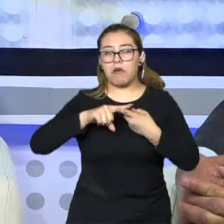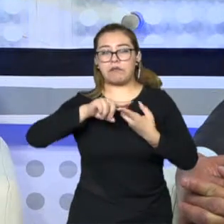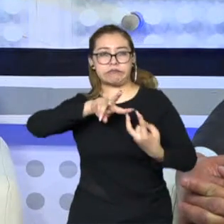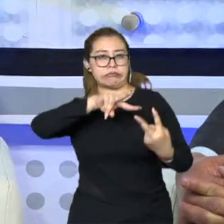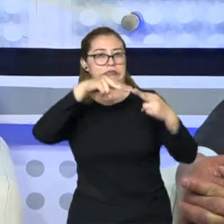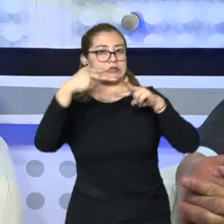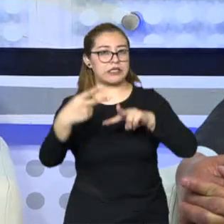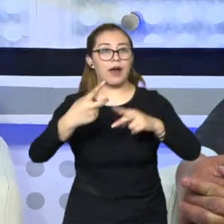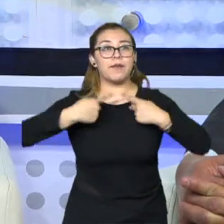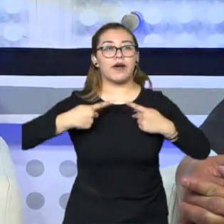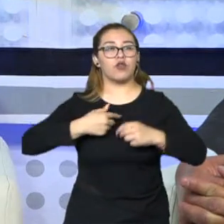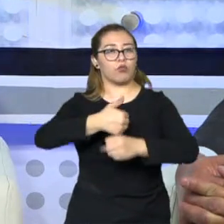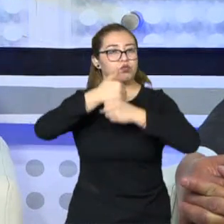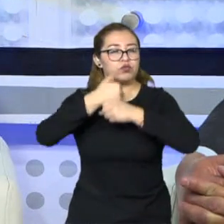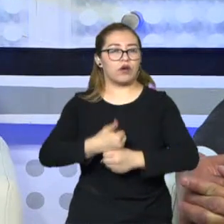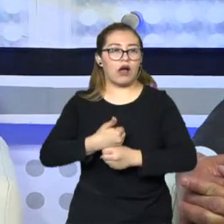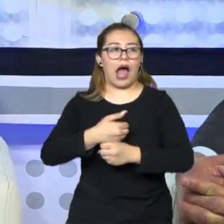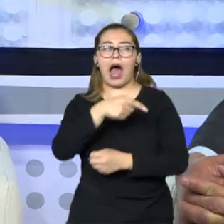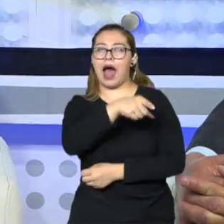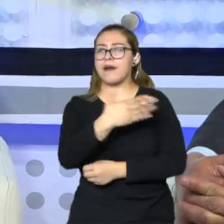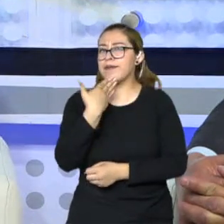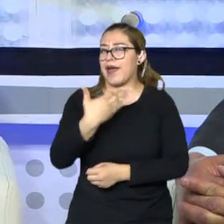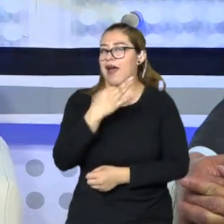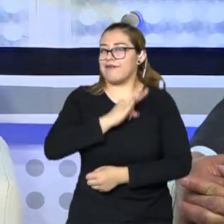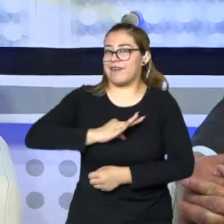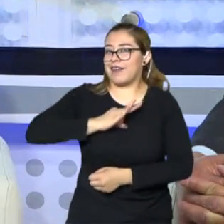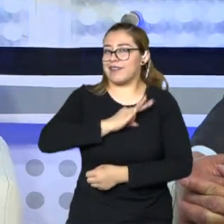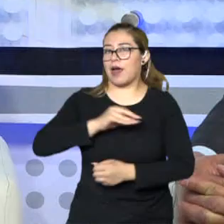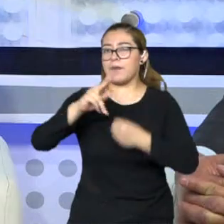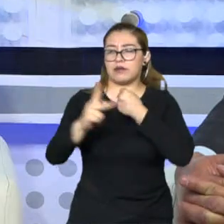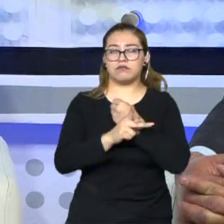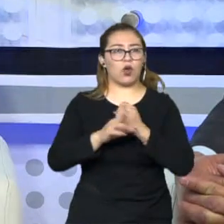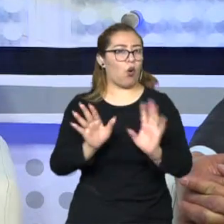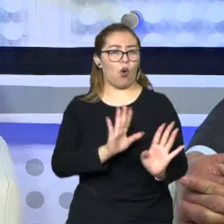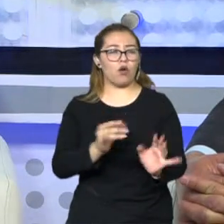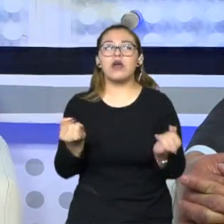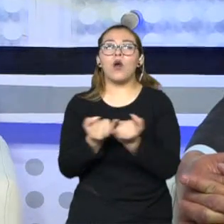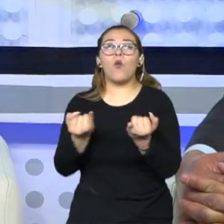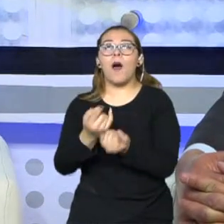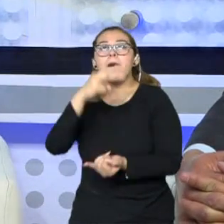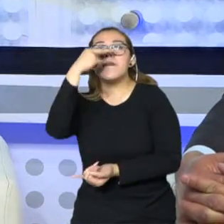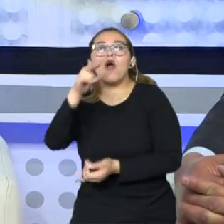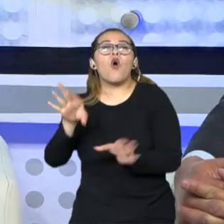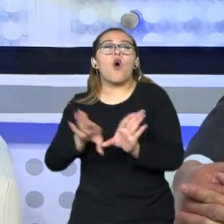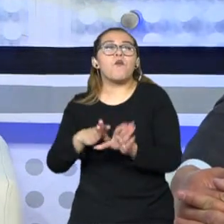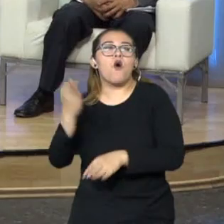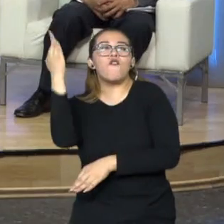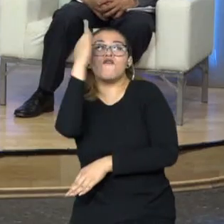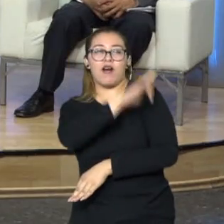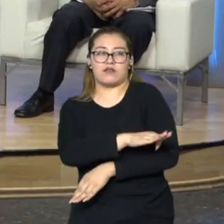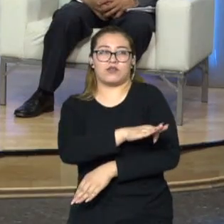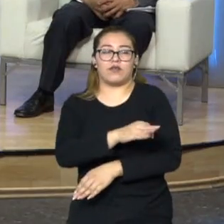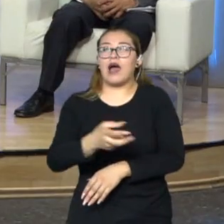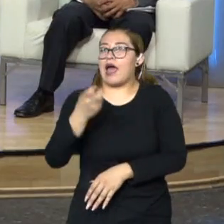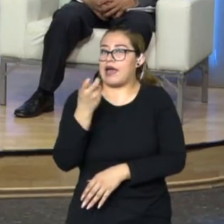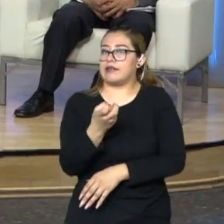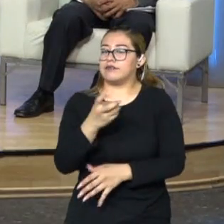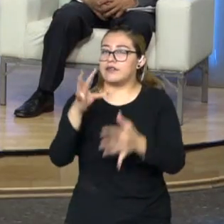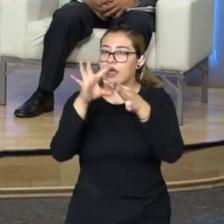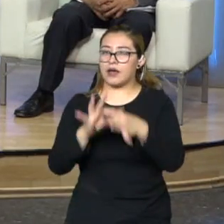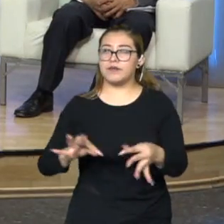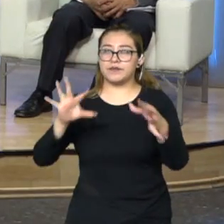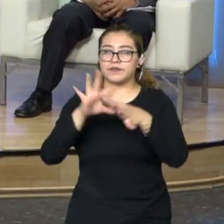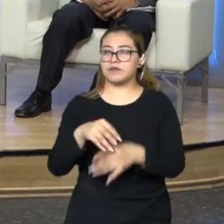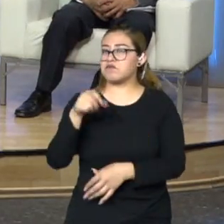por otros países, ni mucho menos, pero sabemos que en México todo ha sido una simulación. Sí, lo decía precisamente la